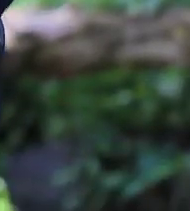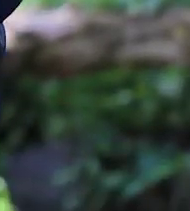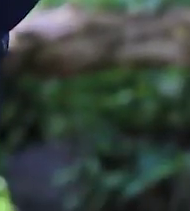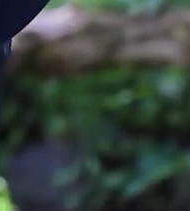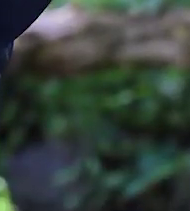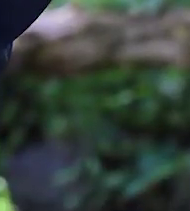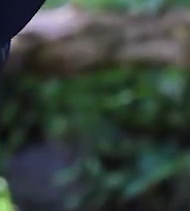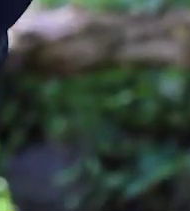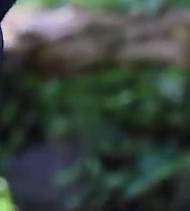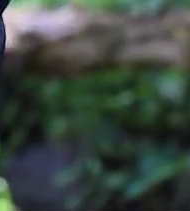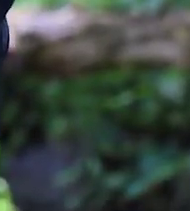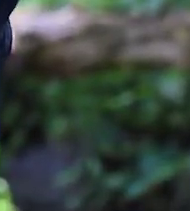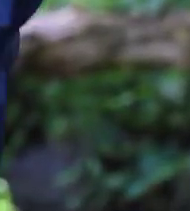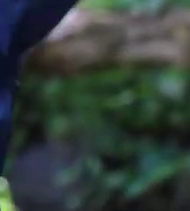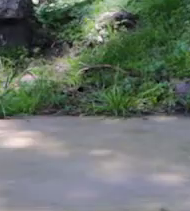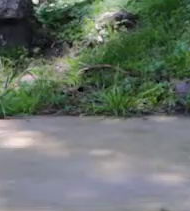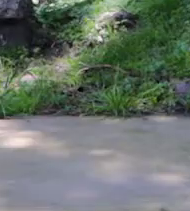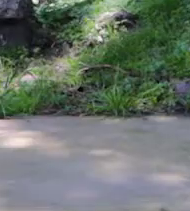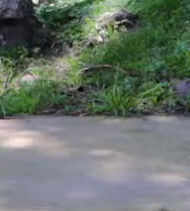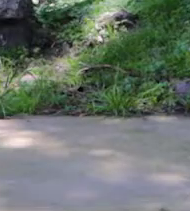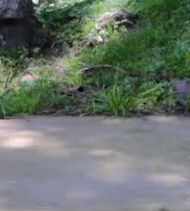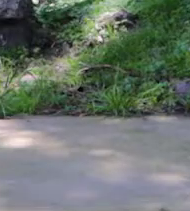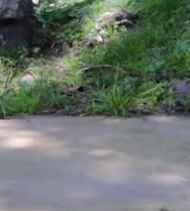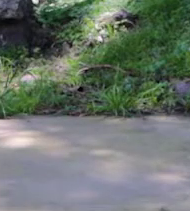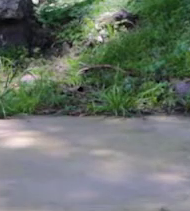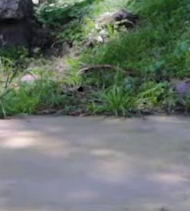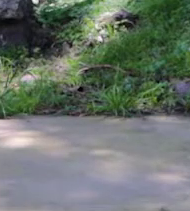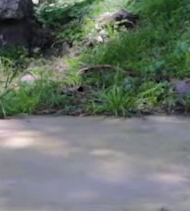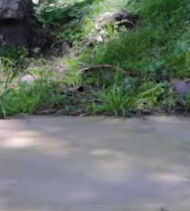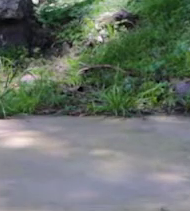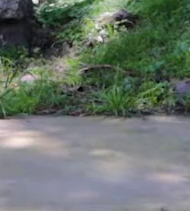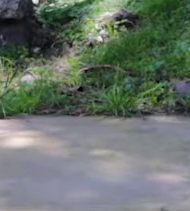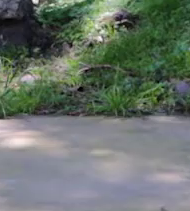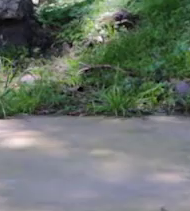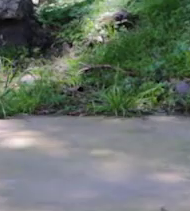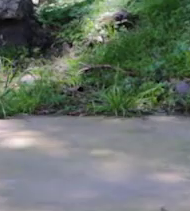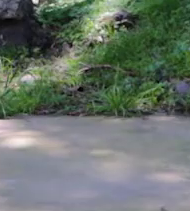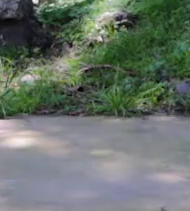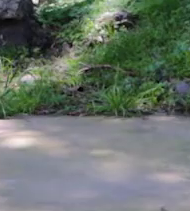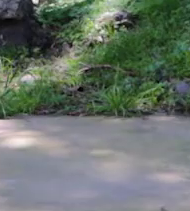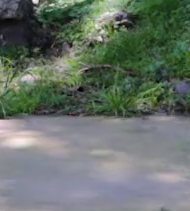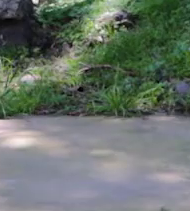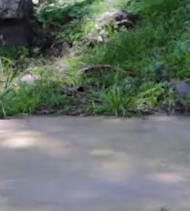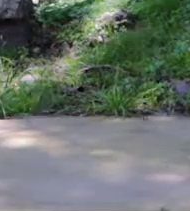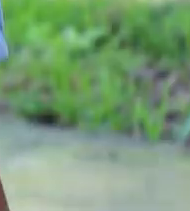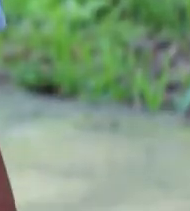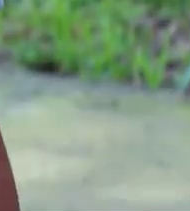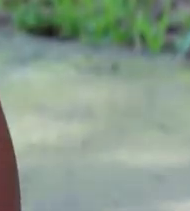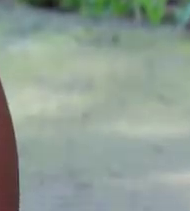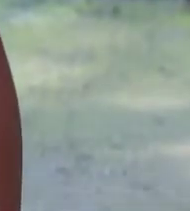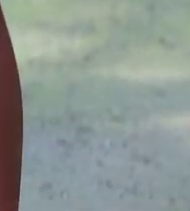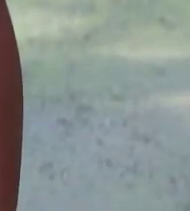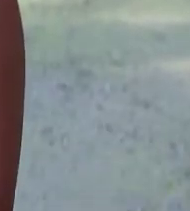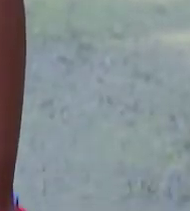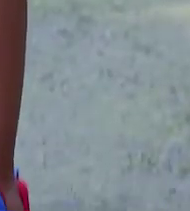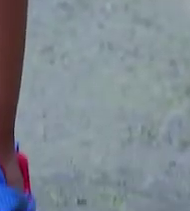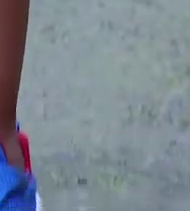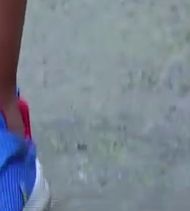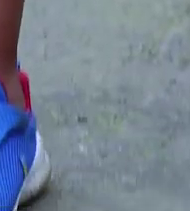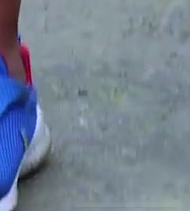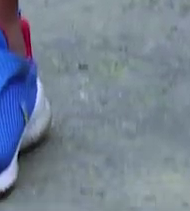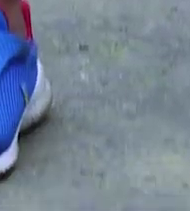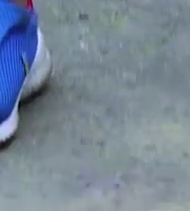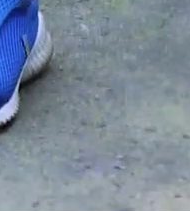Muy bien. Claro que sí. Bien. Descansamos, Jair. Bajamos los brazos.